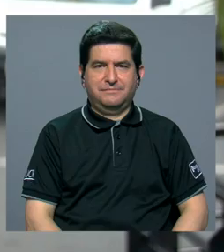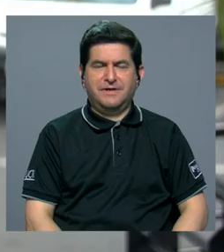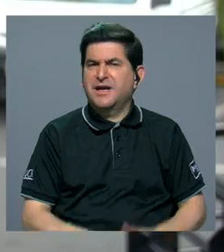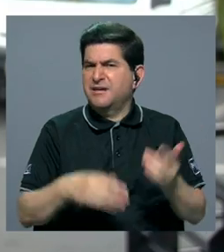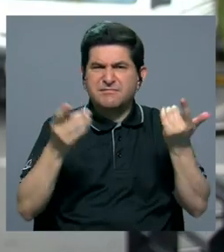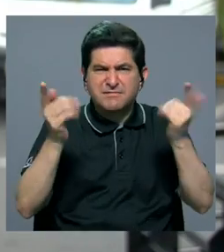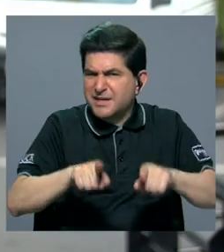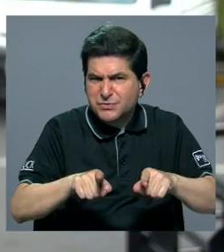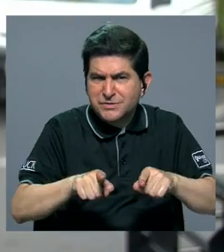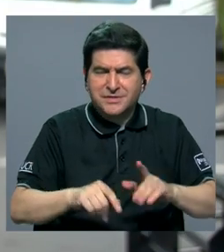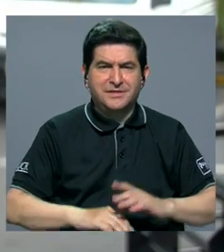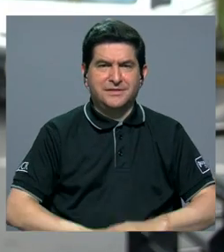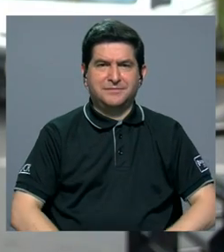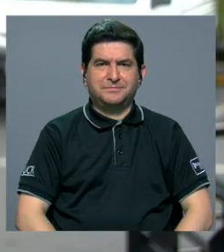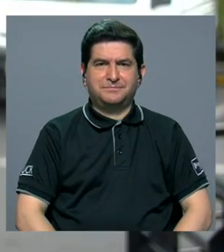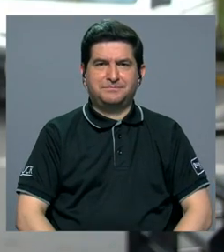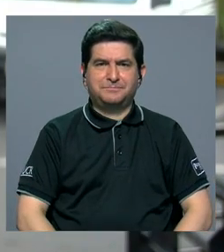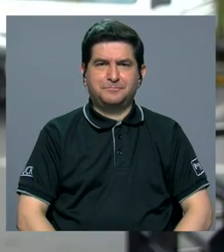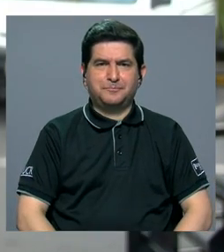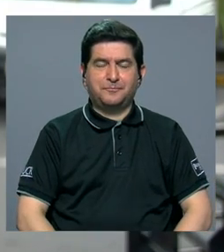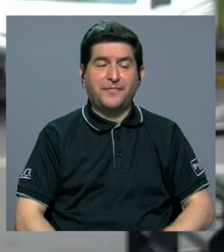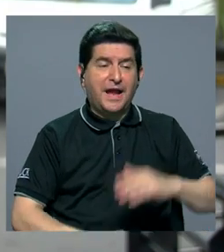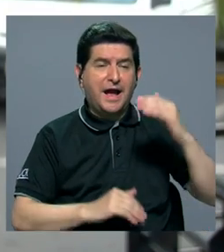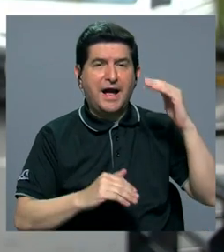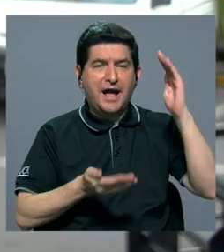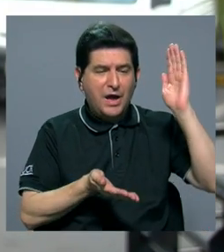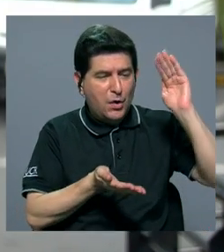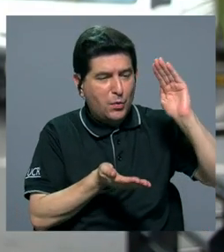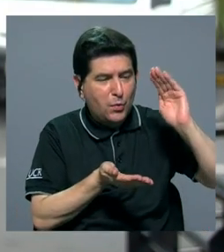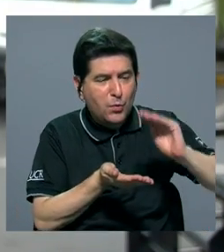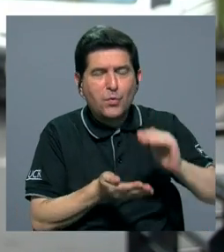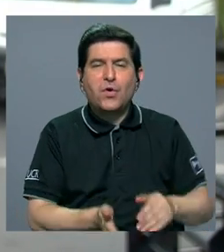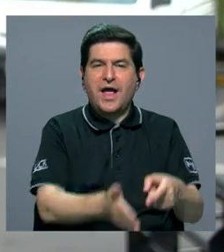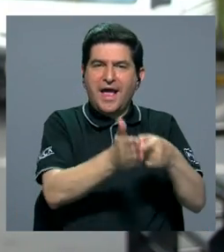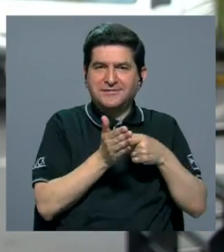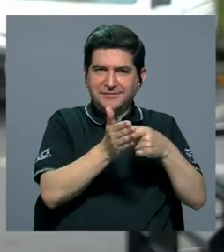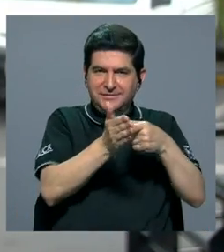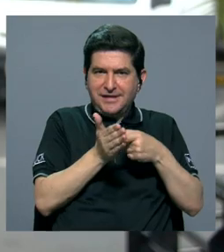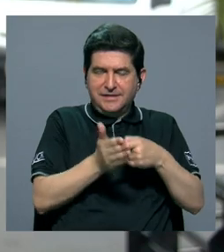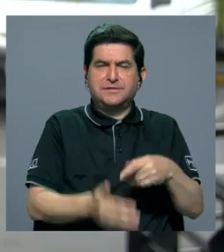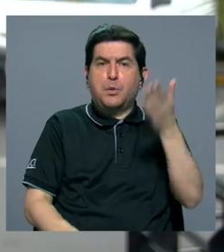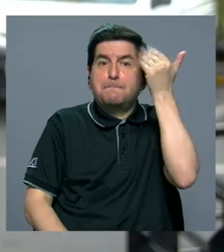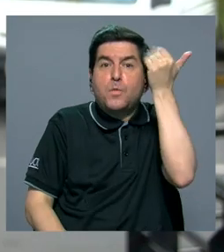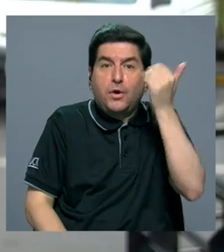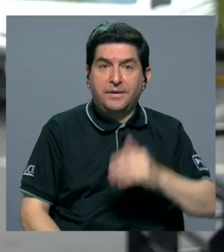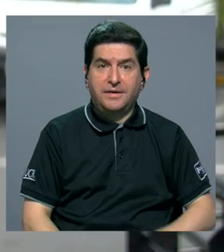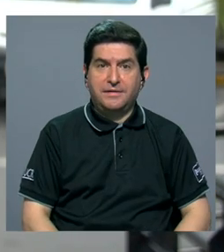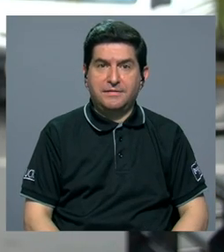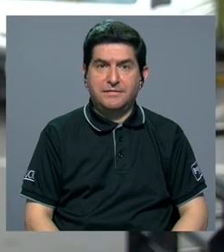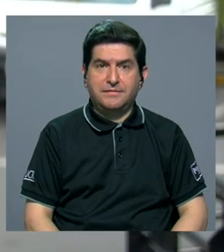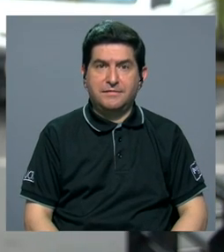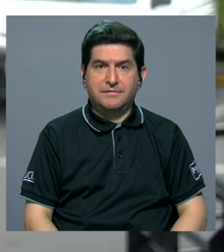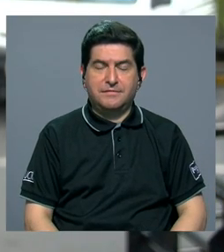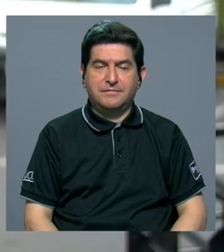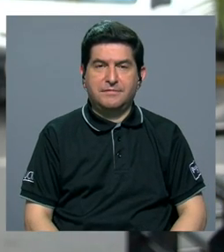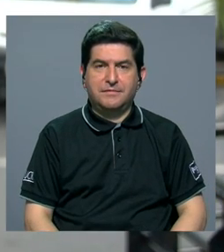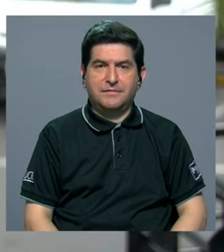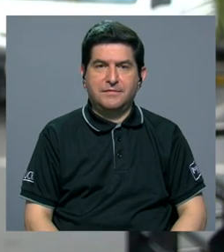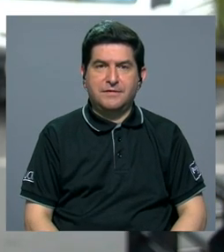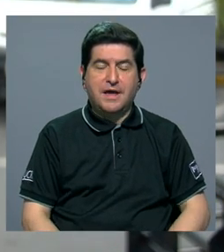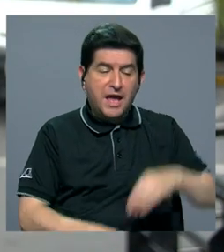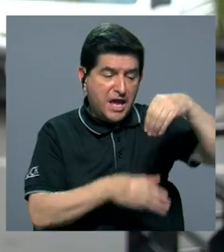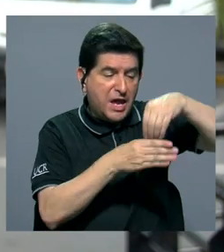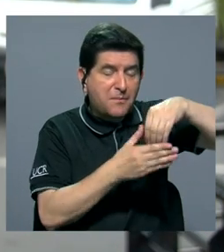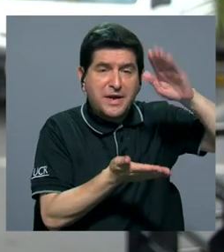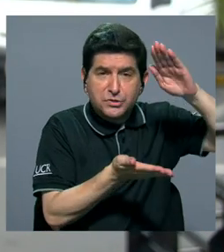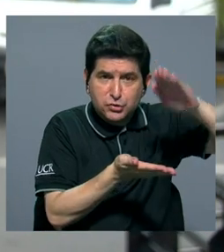sucede con eso es que se reduce un poco la demanda. ¿Por qué? Porque hay una reducción en